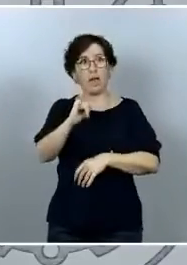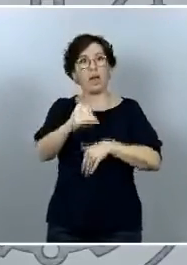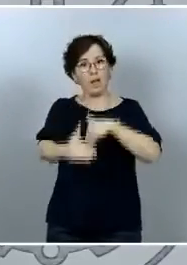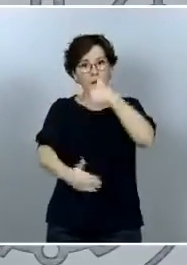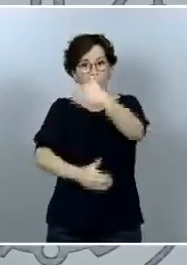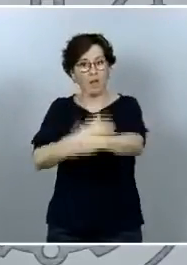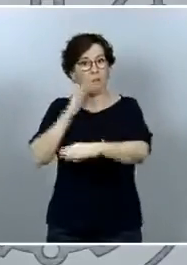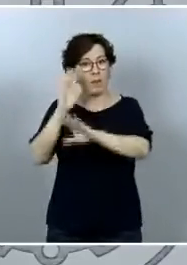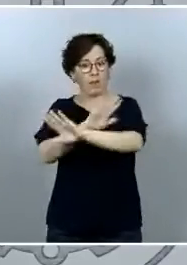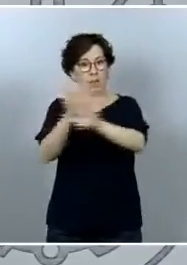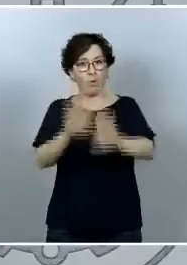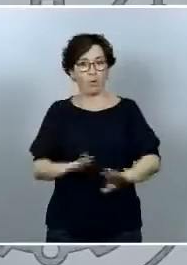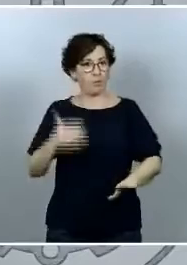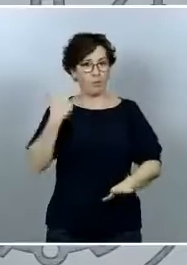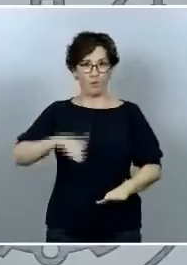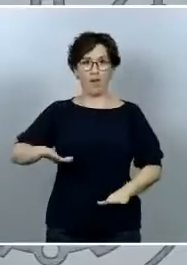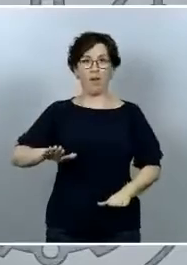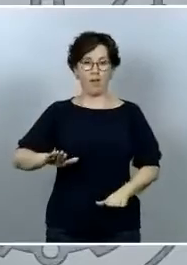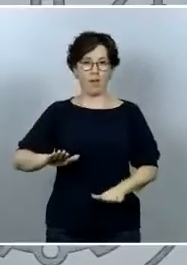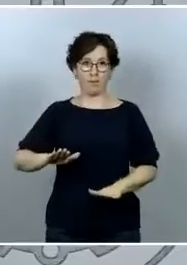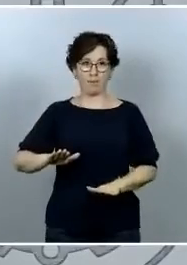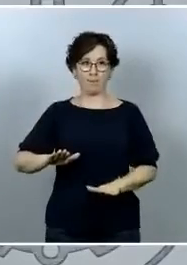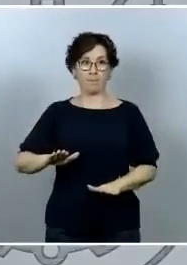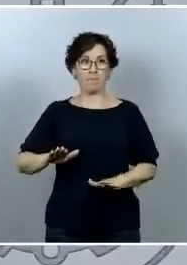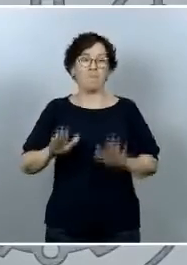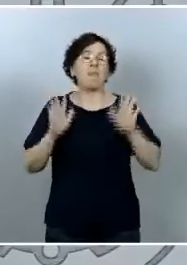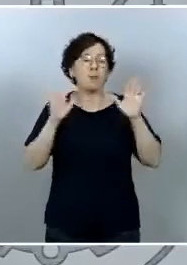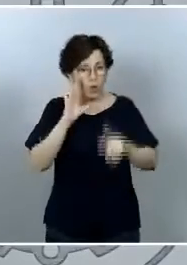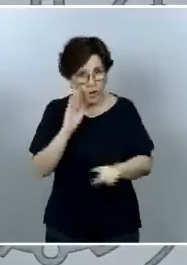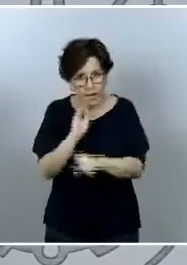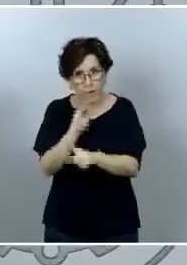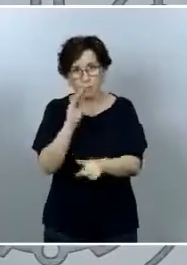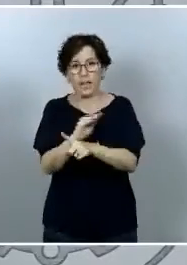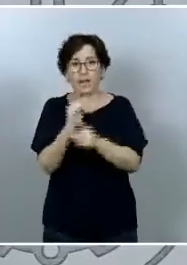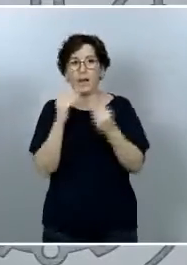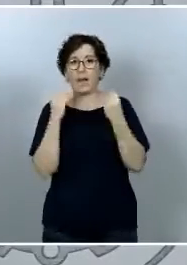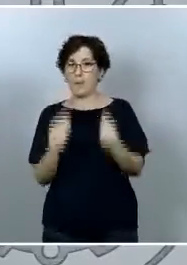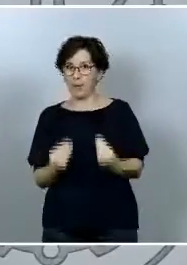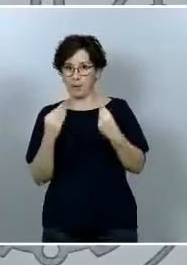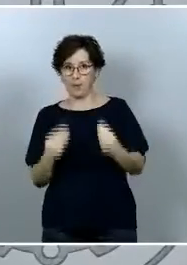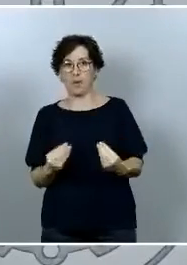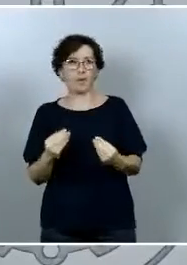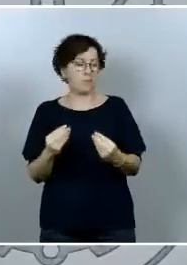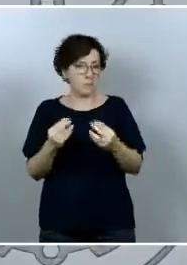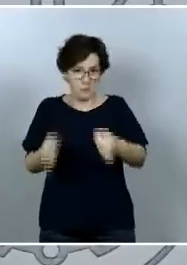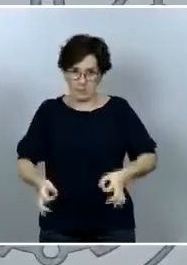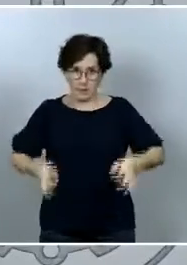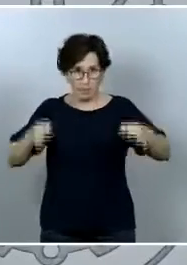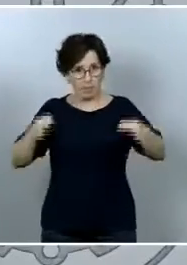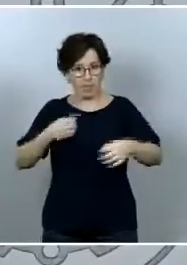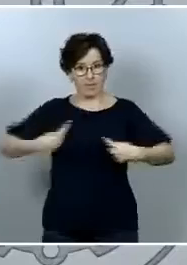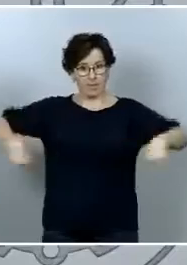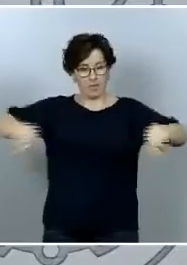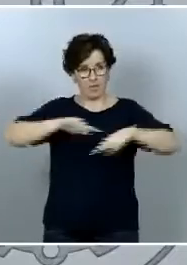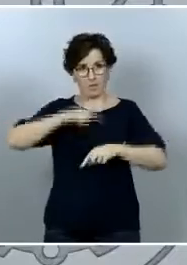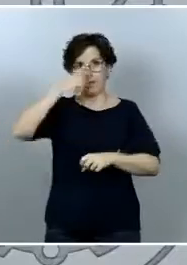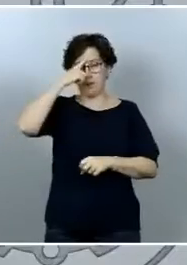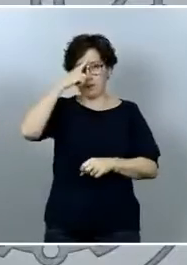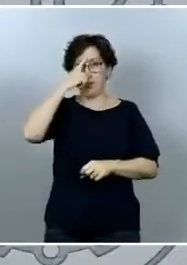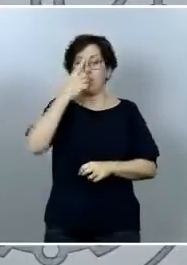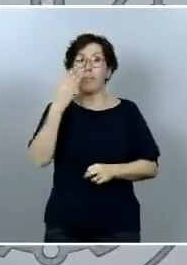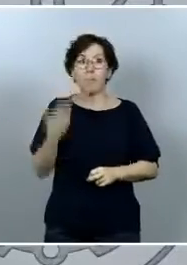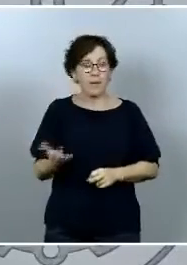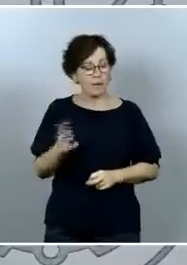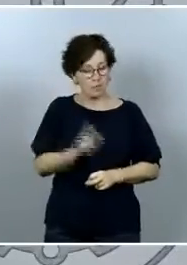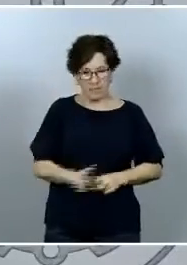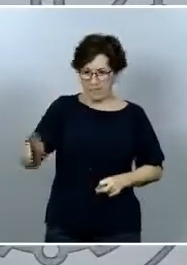momento con toda la cautela con toda la prudencia que siempre queremos comentar pero una vez más queremos reafirmar que